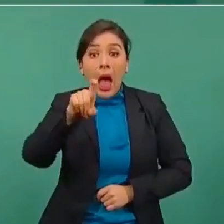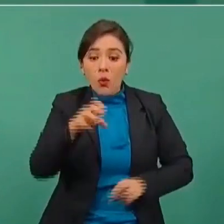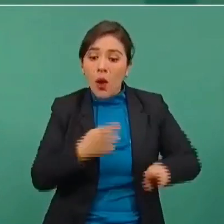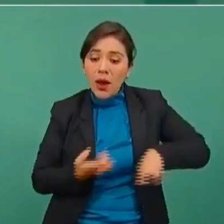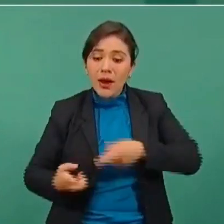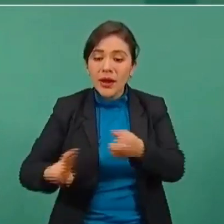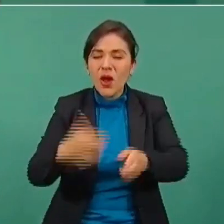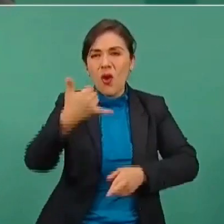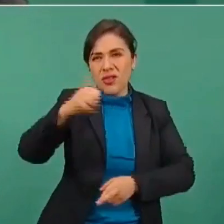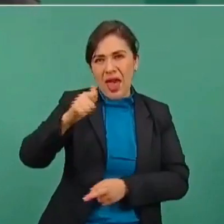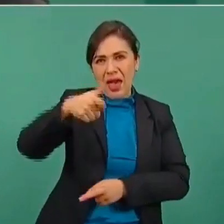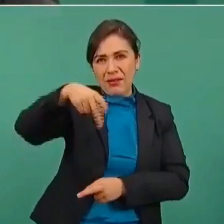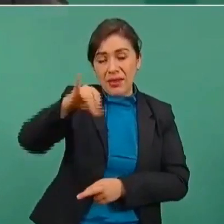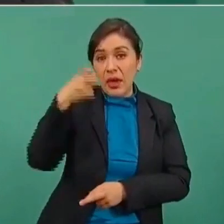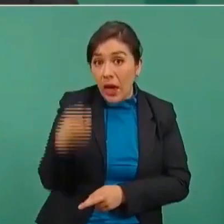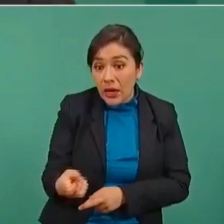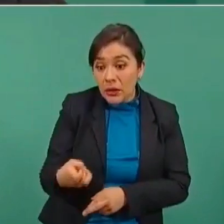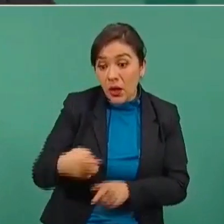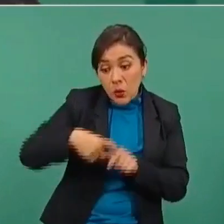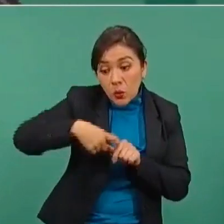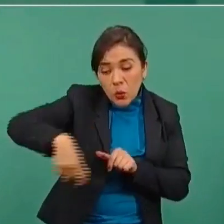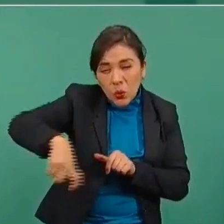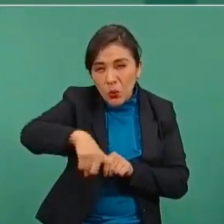Yaqui tenían que ser